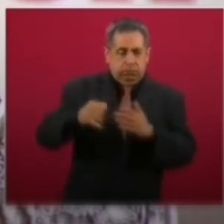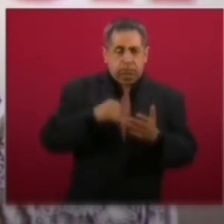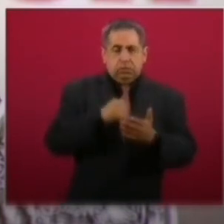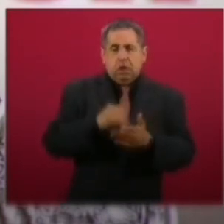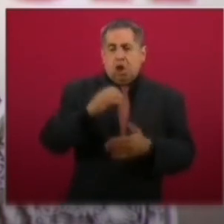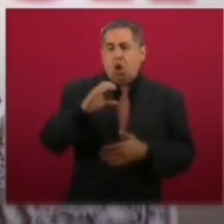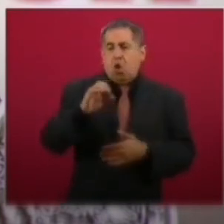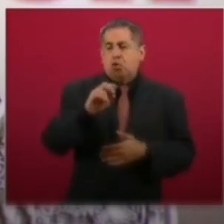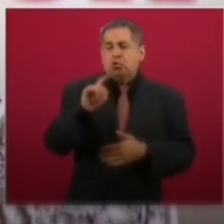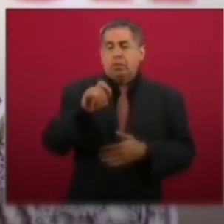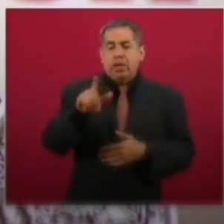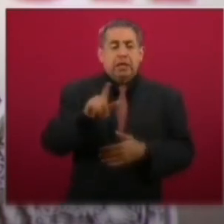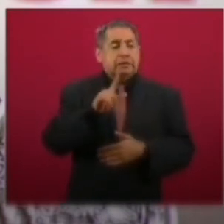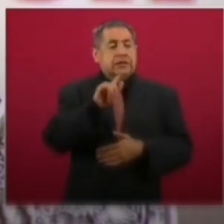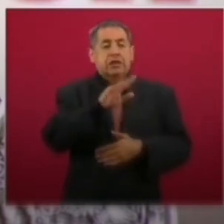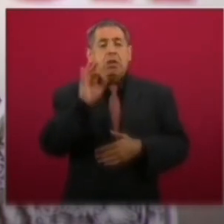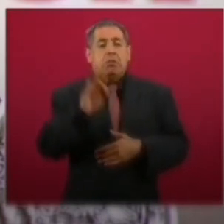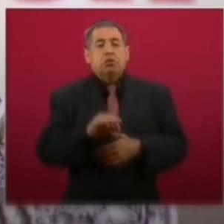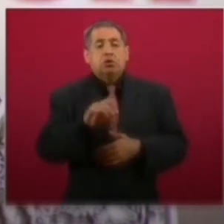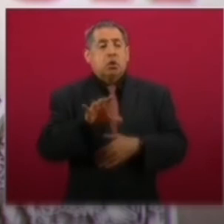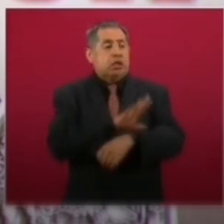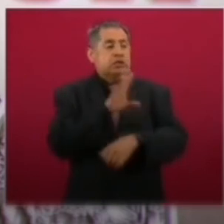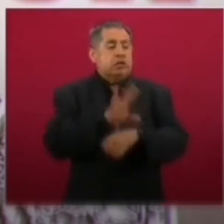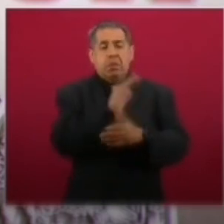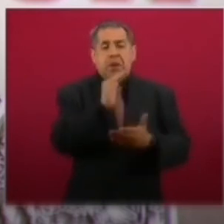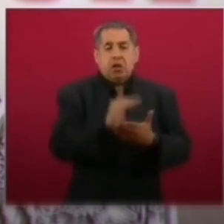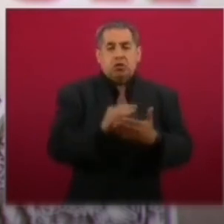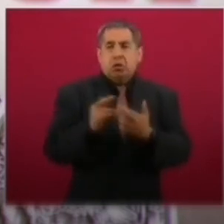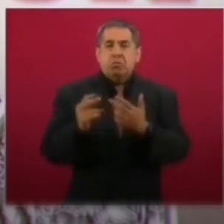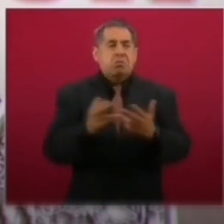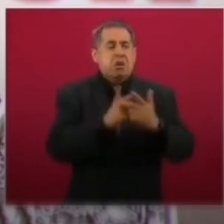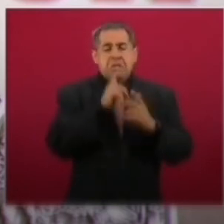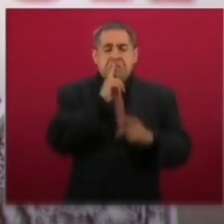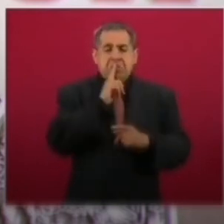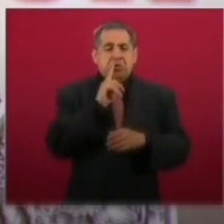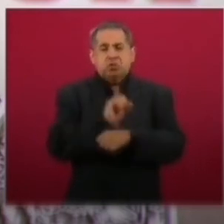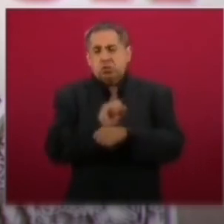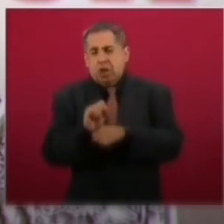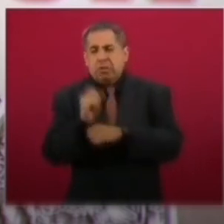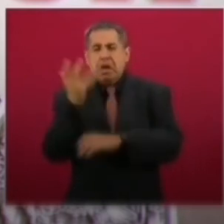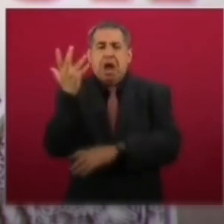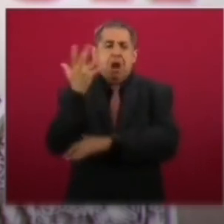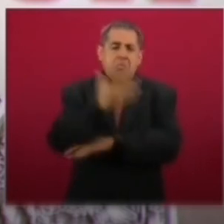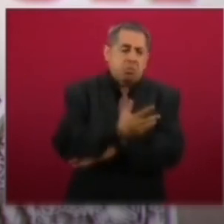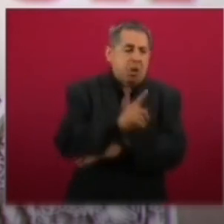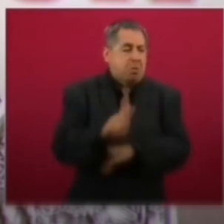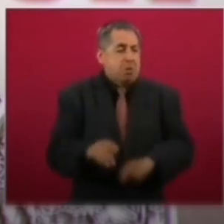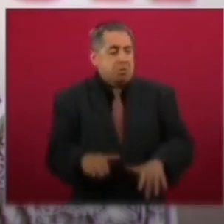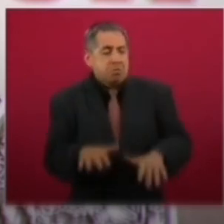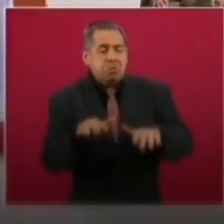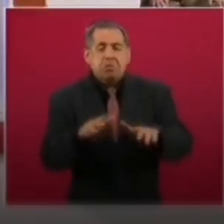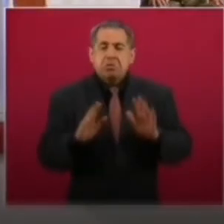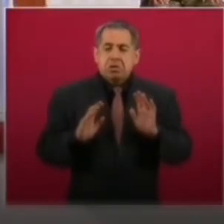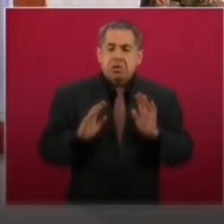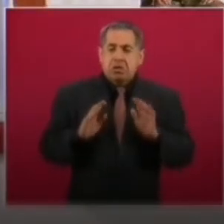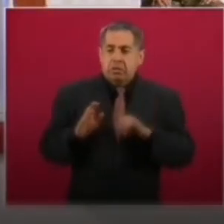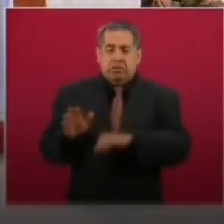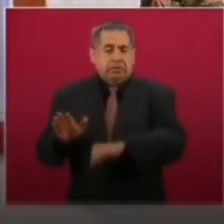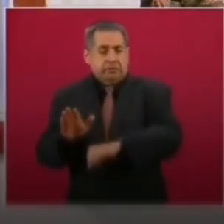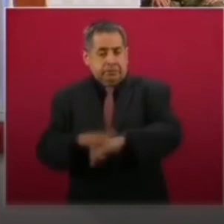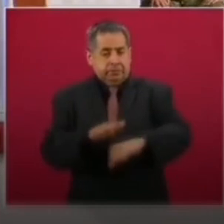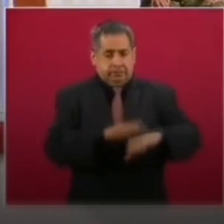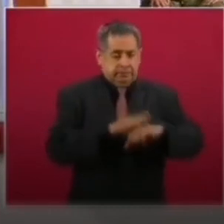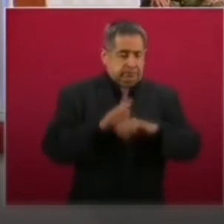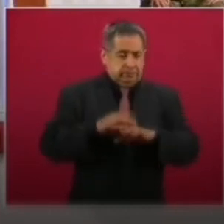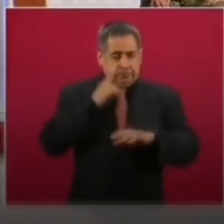Cozumel. También en esta isla registramos daños mínimos como caída de árboles y encharcamientos. El boletín de alerta del Sistema